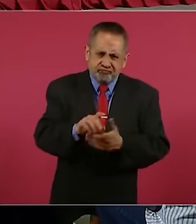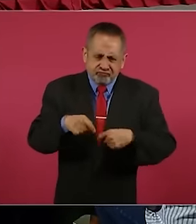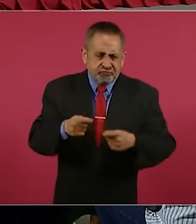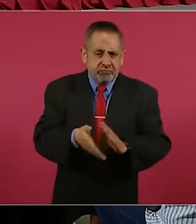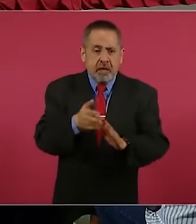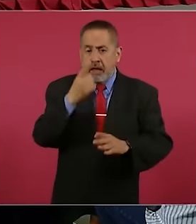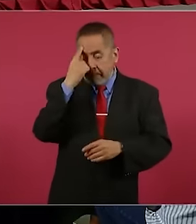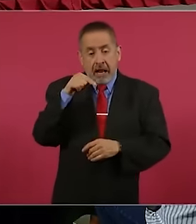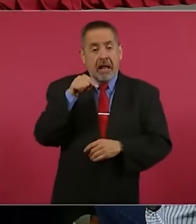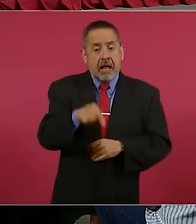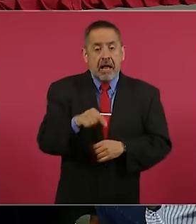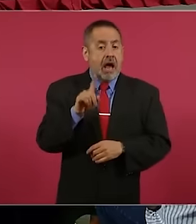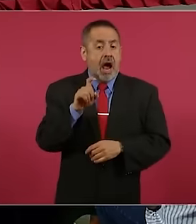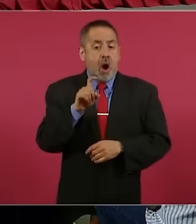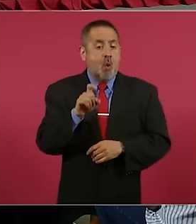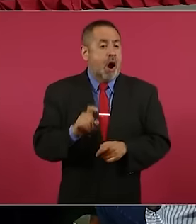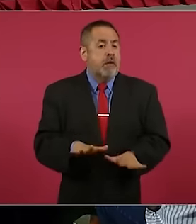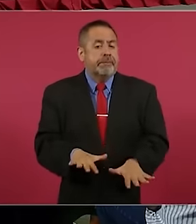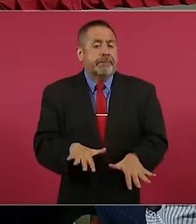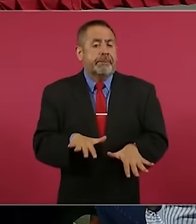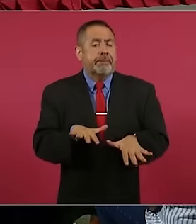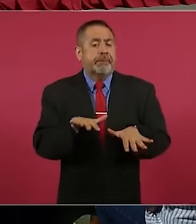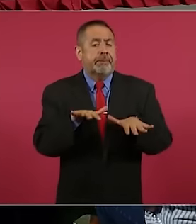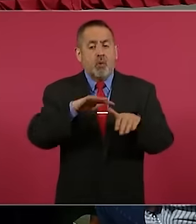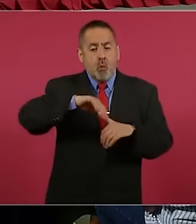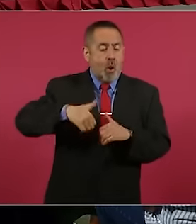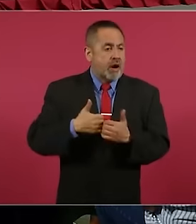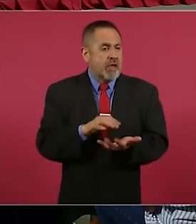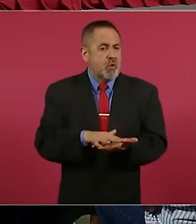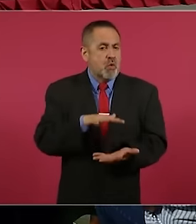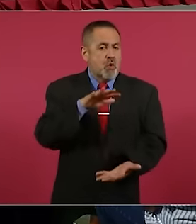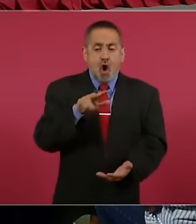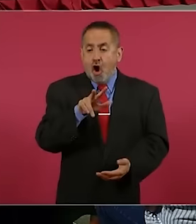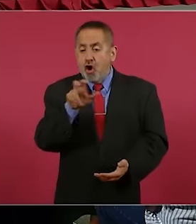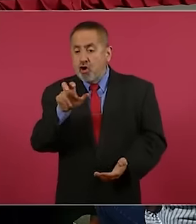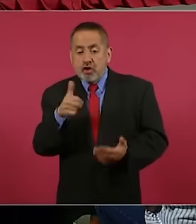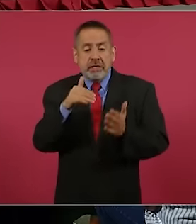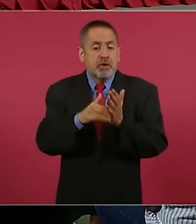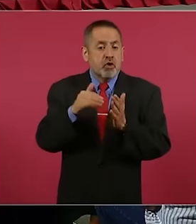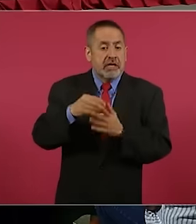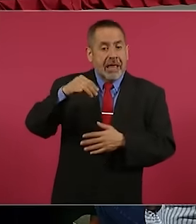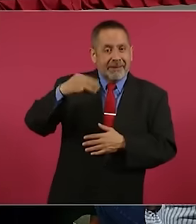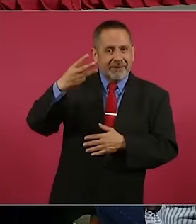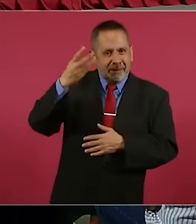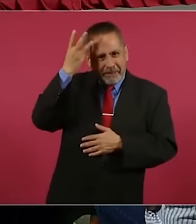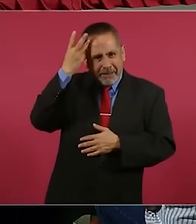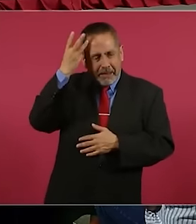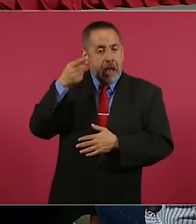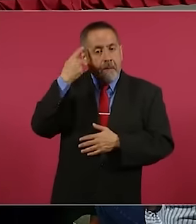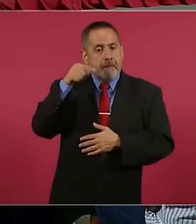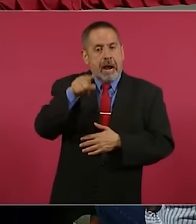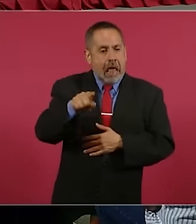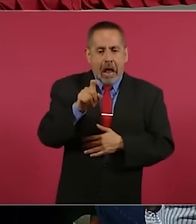almacenar al nivel de aguas máximas ordinarias 811 millones de metros cúbicos para abastecer